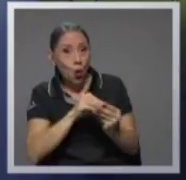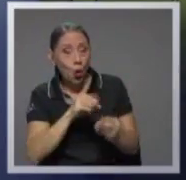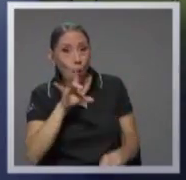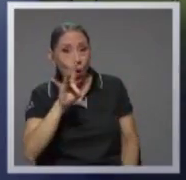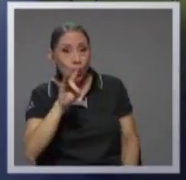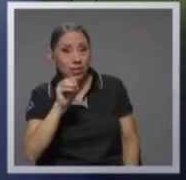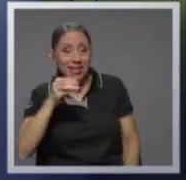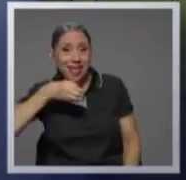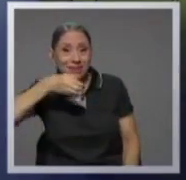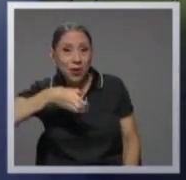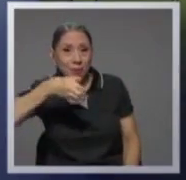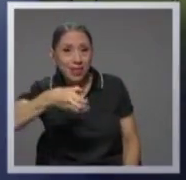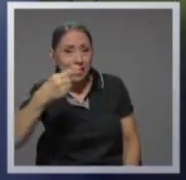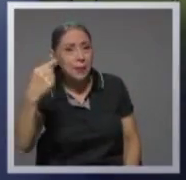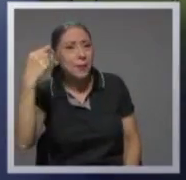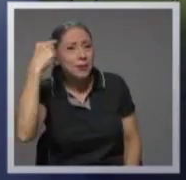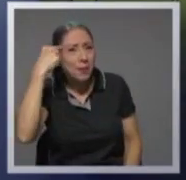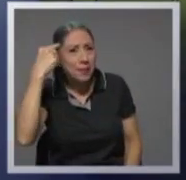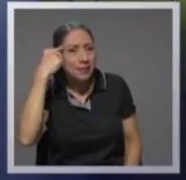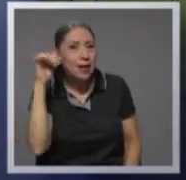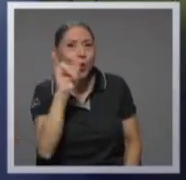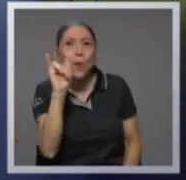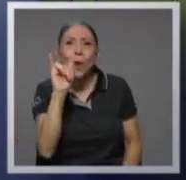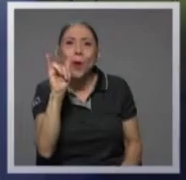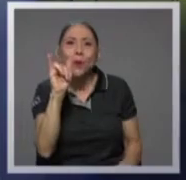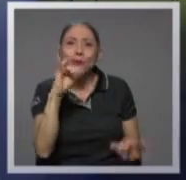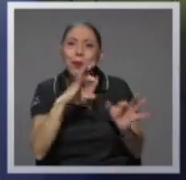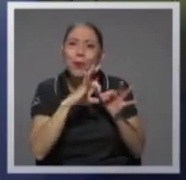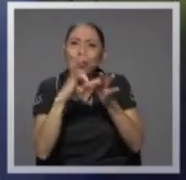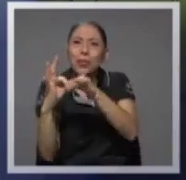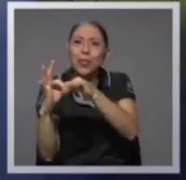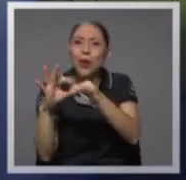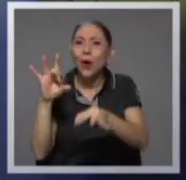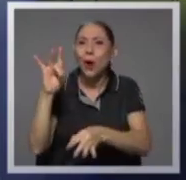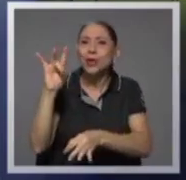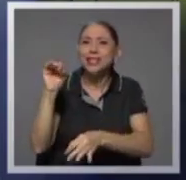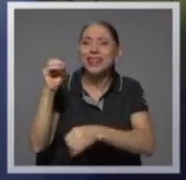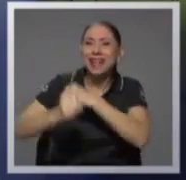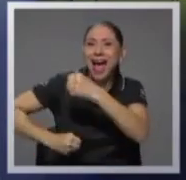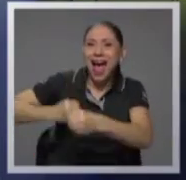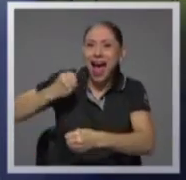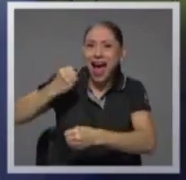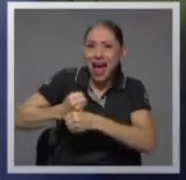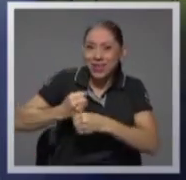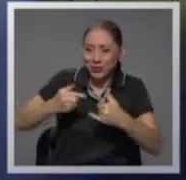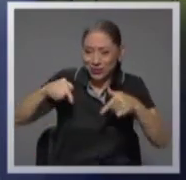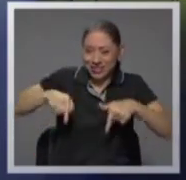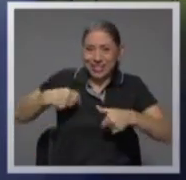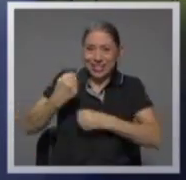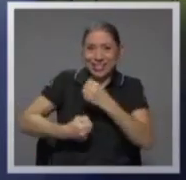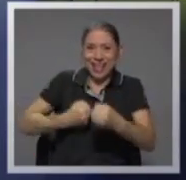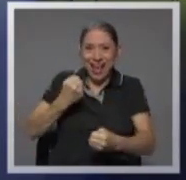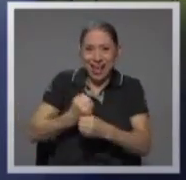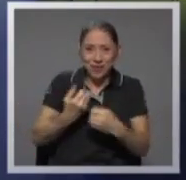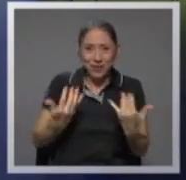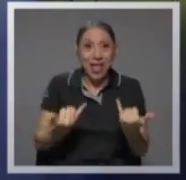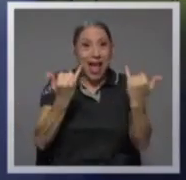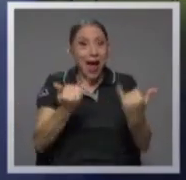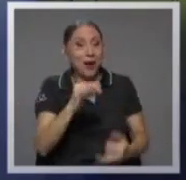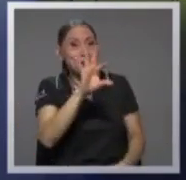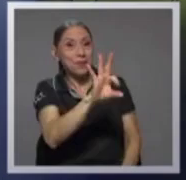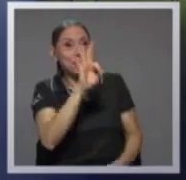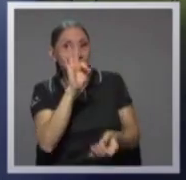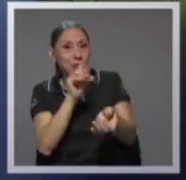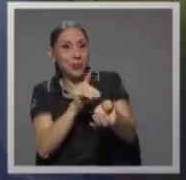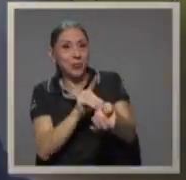la imagen de los 80 años que cumple este año la institución e invitamos al doctor Álvaro